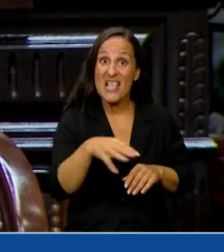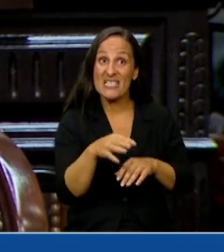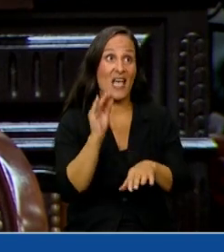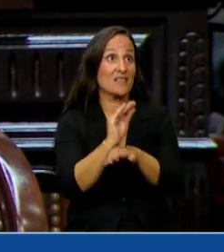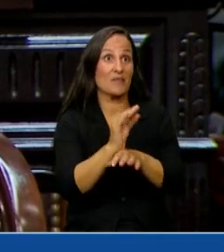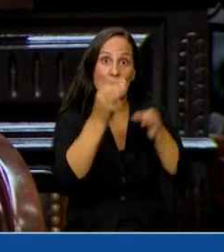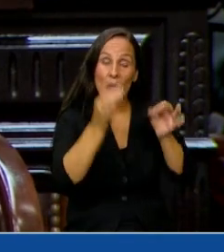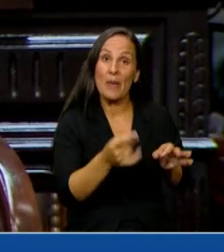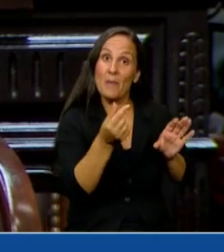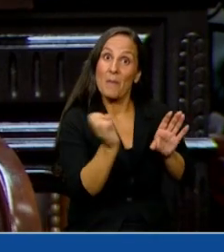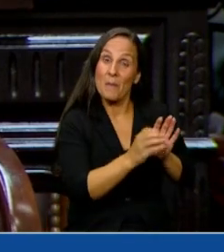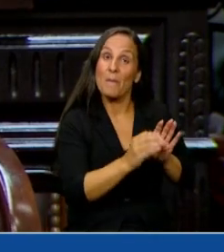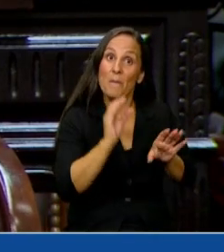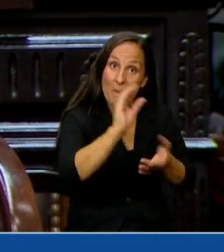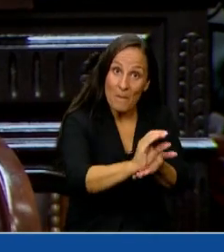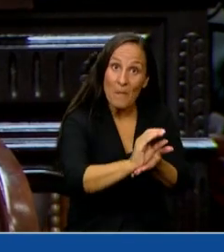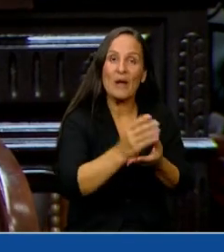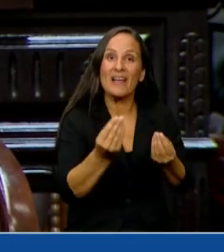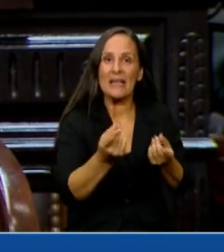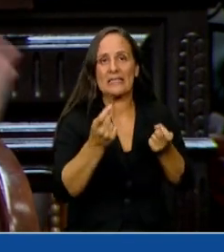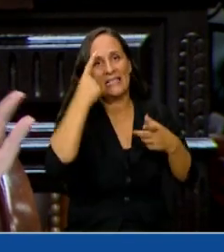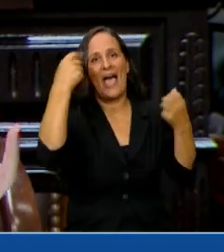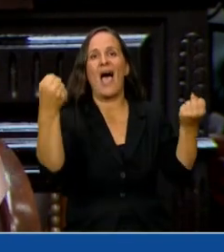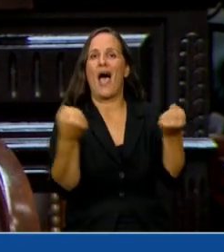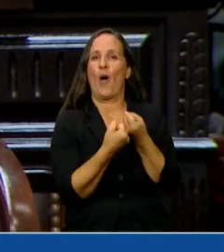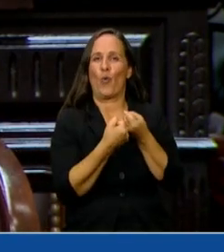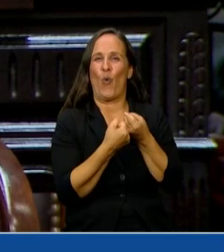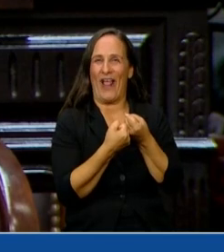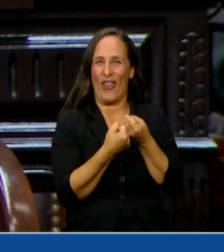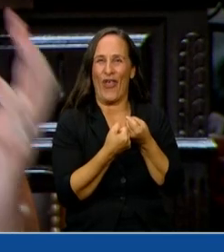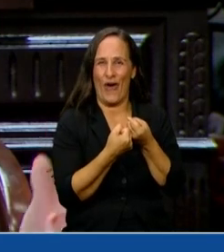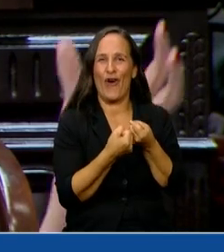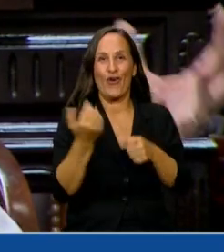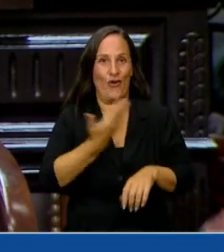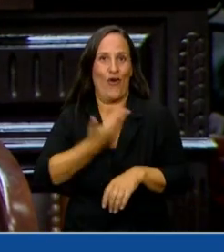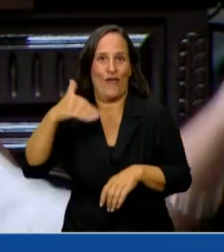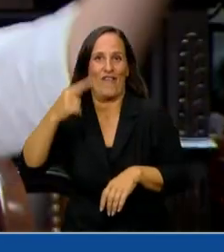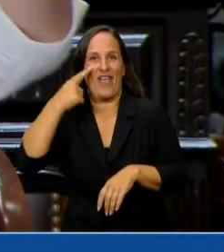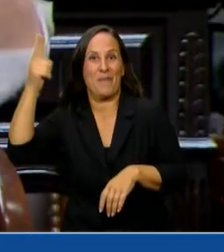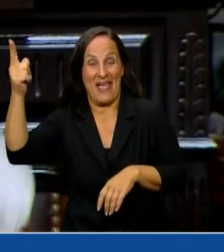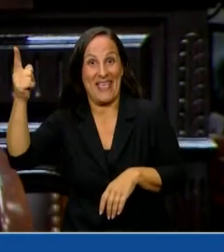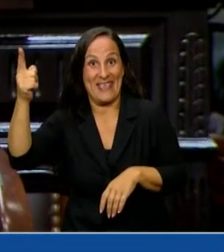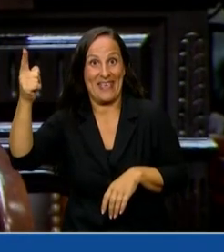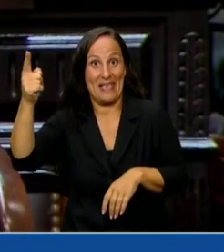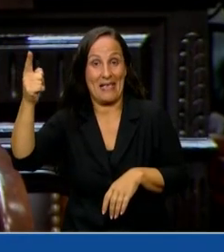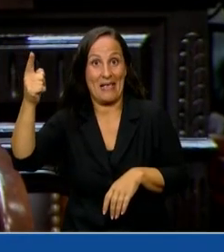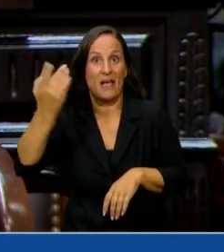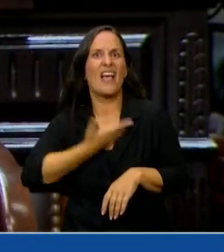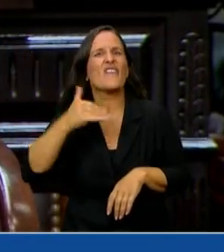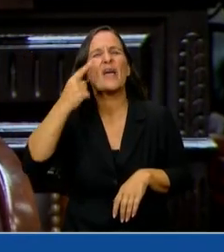de lo que nos permite un acuerdo que nos condiciona con el Fondo Monetario Internacional que trajo